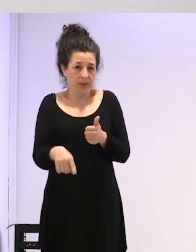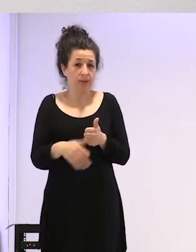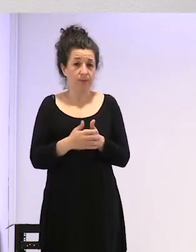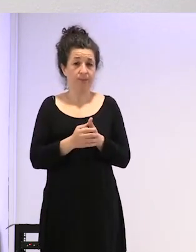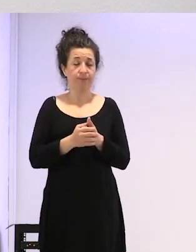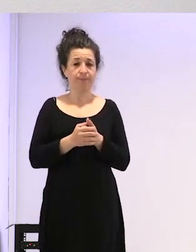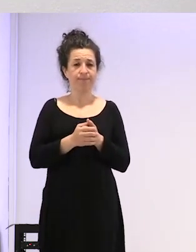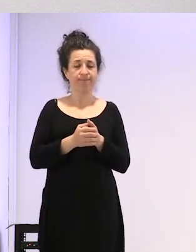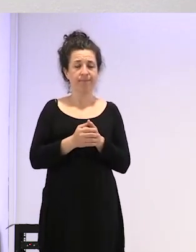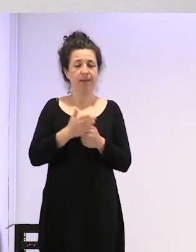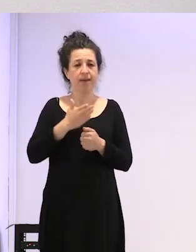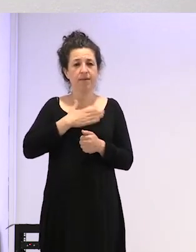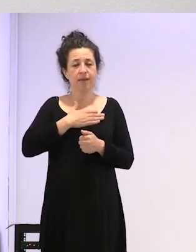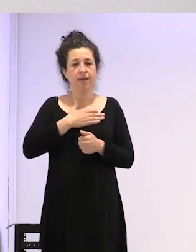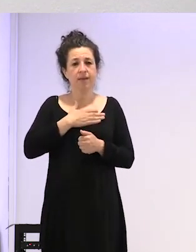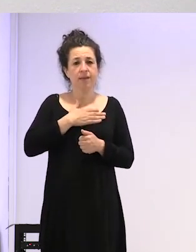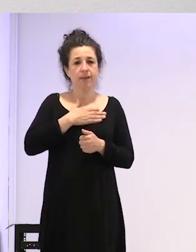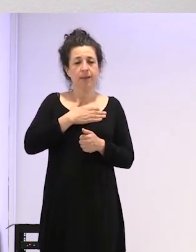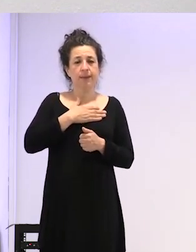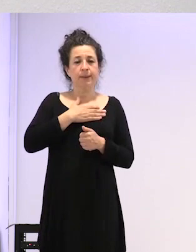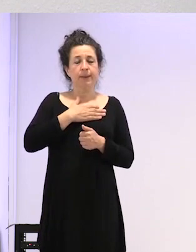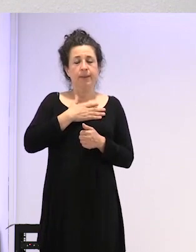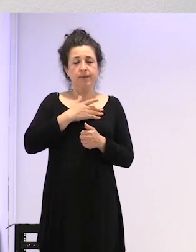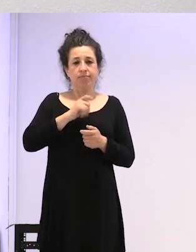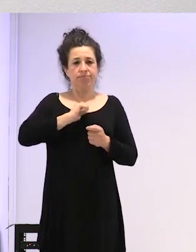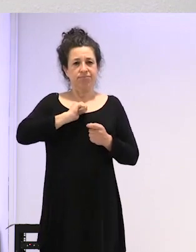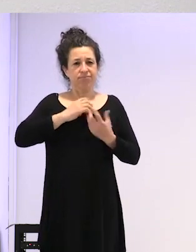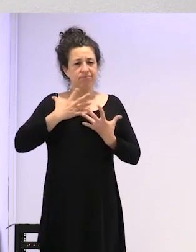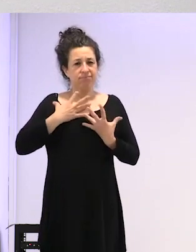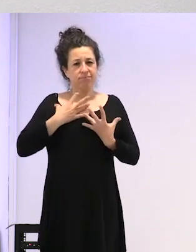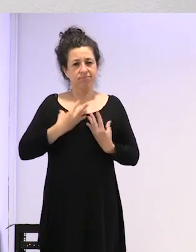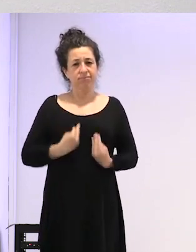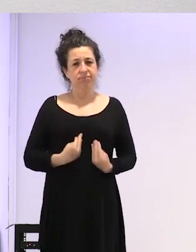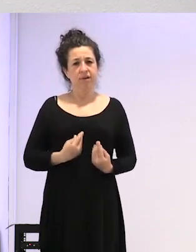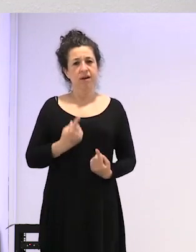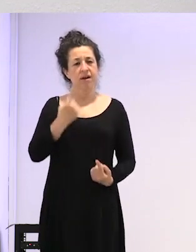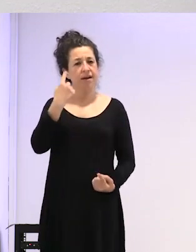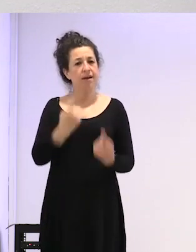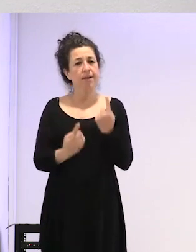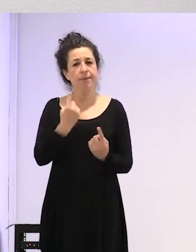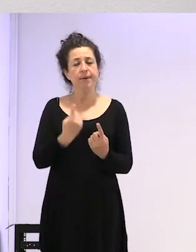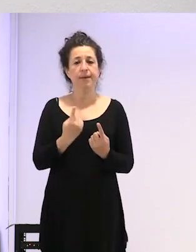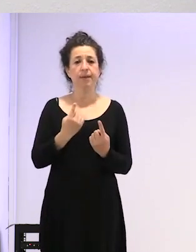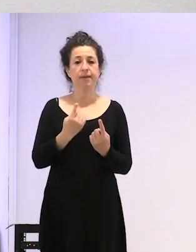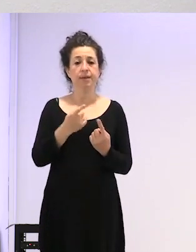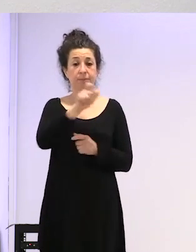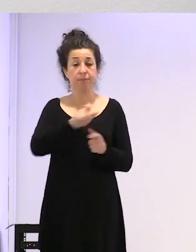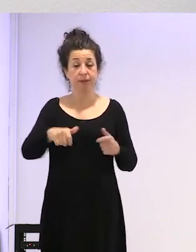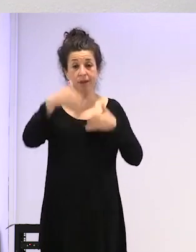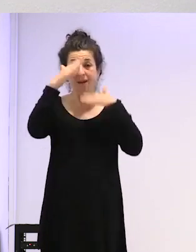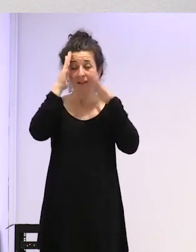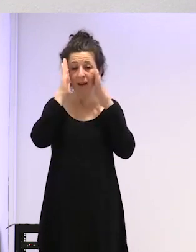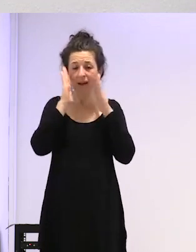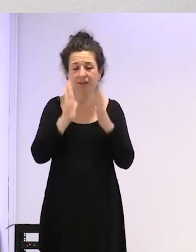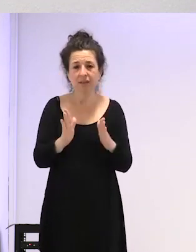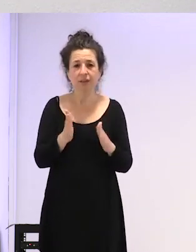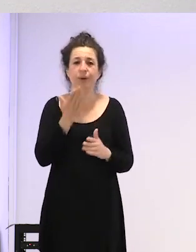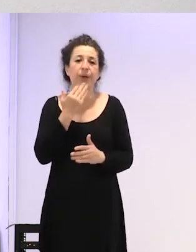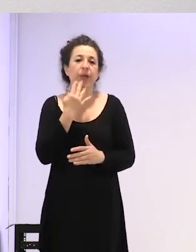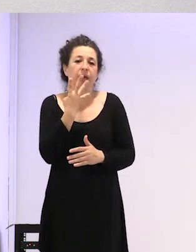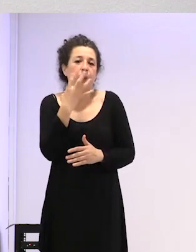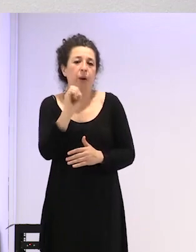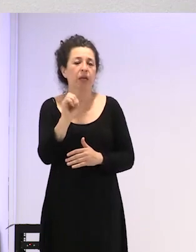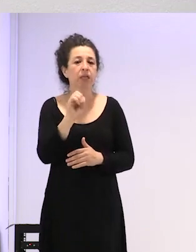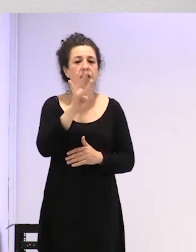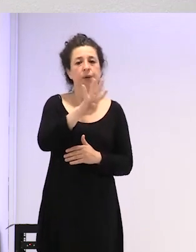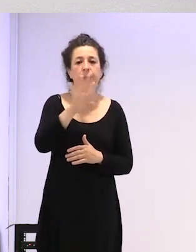mí me bueno me entristece mucho a veces personas que he atendido a lo mejor yo que sé con 40 años